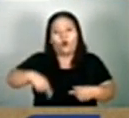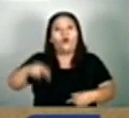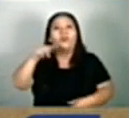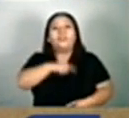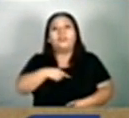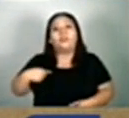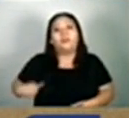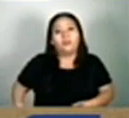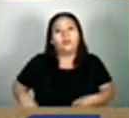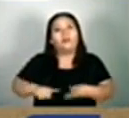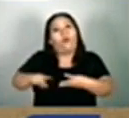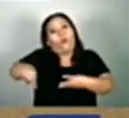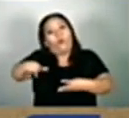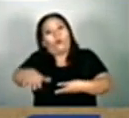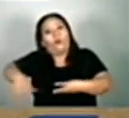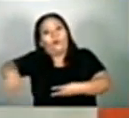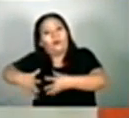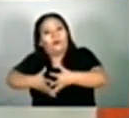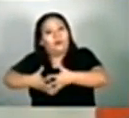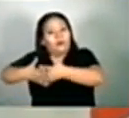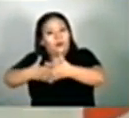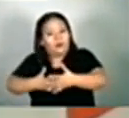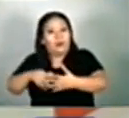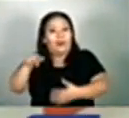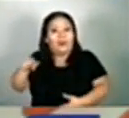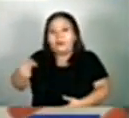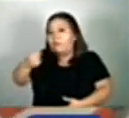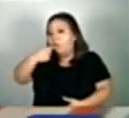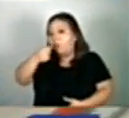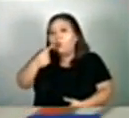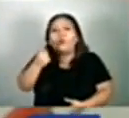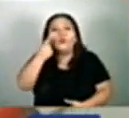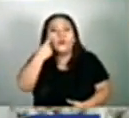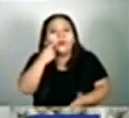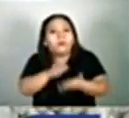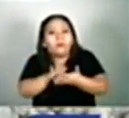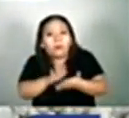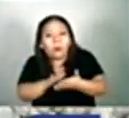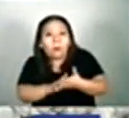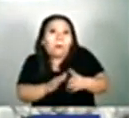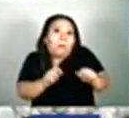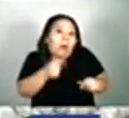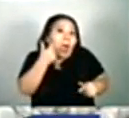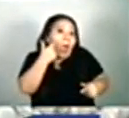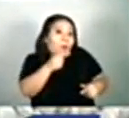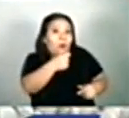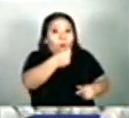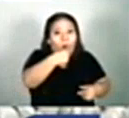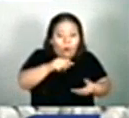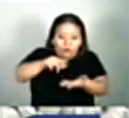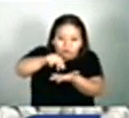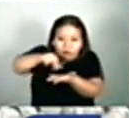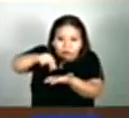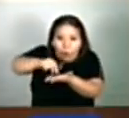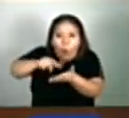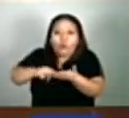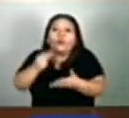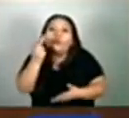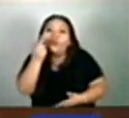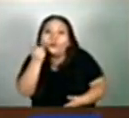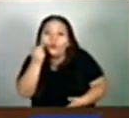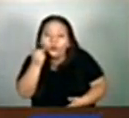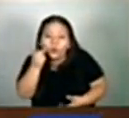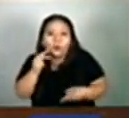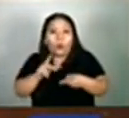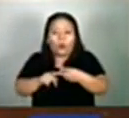y algunos estados de los Estados Unidos. El fentanilo puede encontrarse en presentaciones de pastillas, polvo, pequeñas golosinas y en